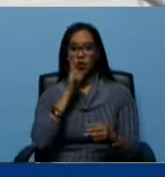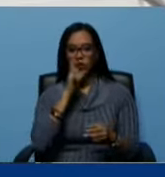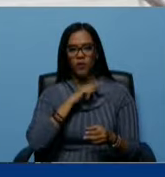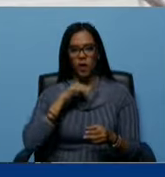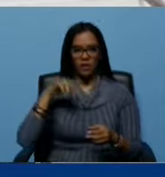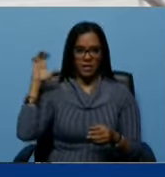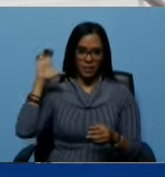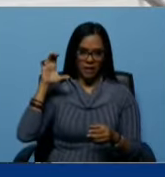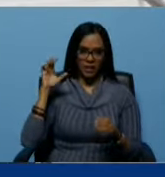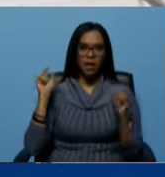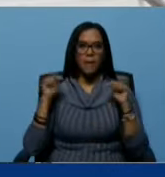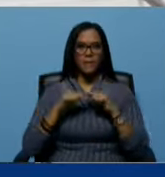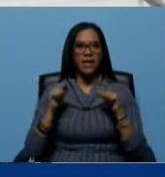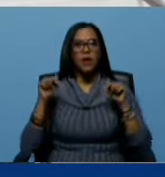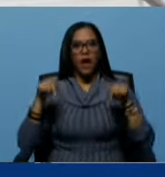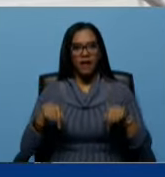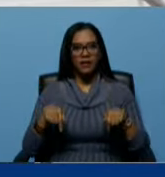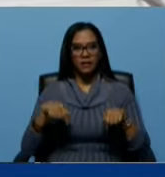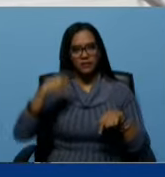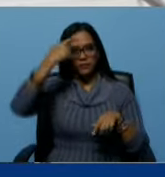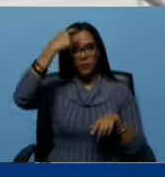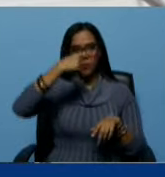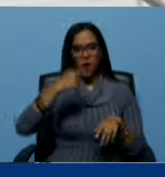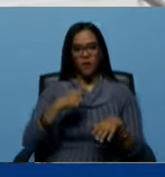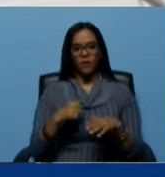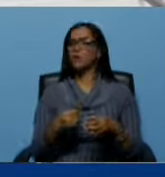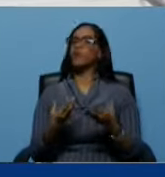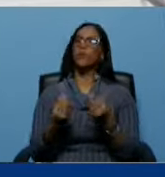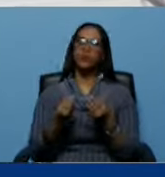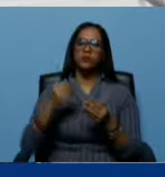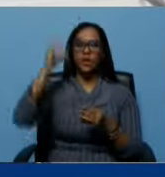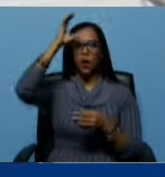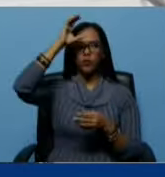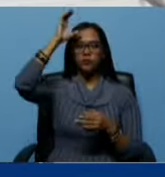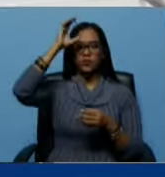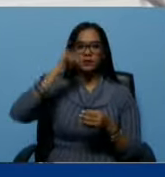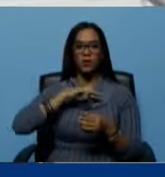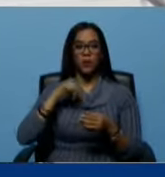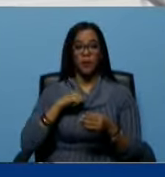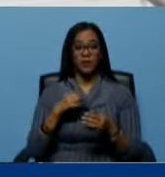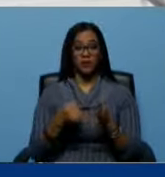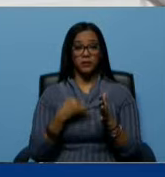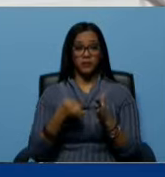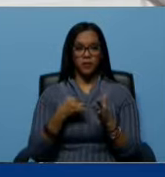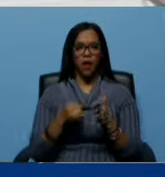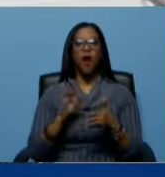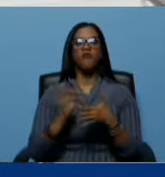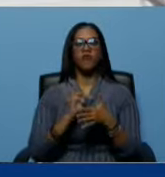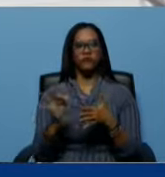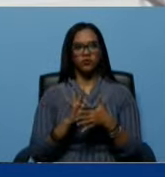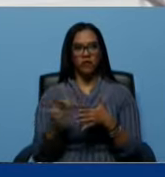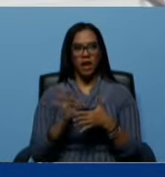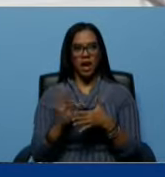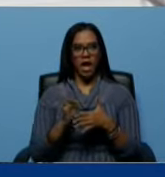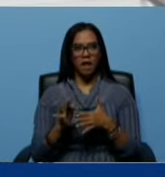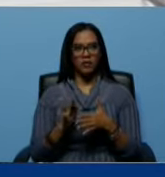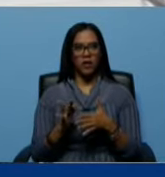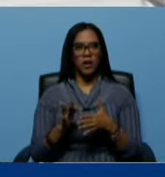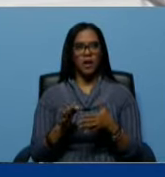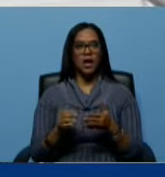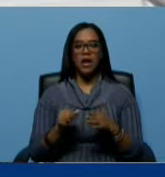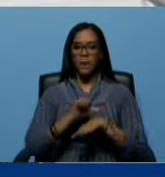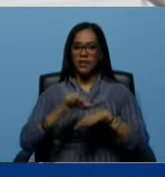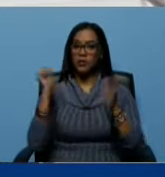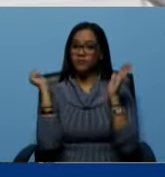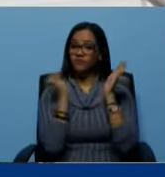pero aquí salió nuestro pueblo con mucha conciencia nuestras instituciones funcionando la operación Tum